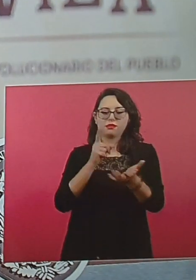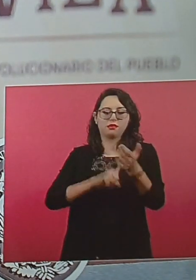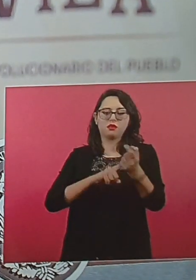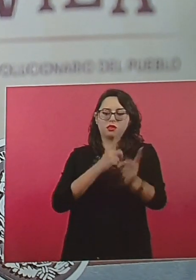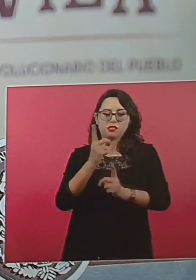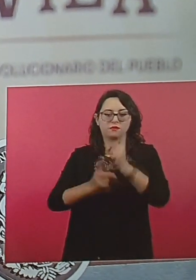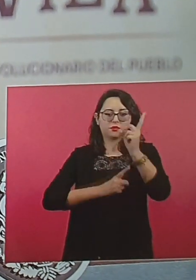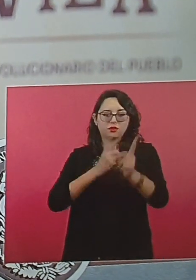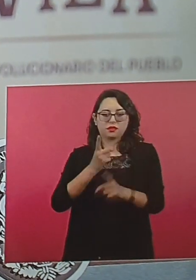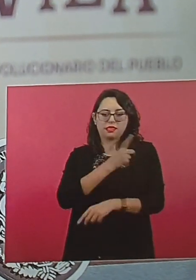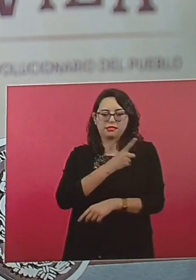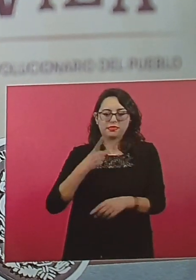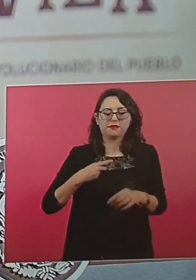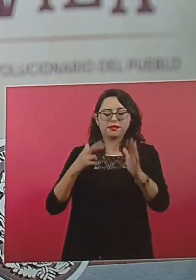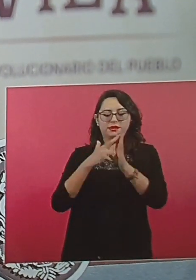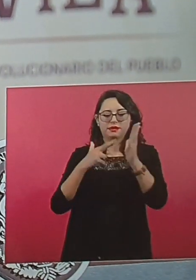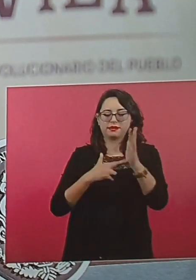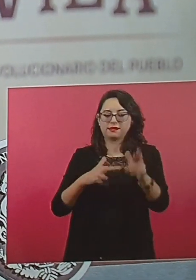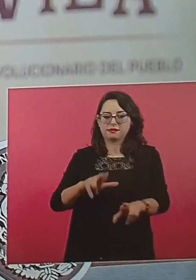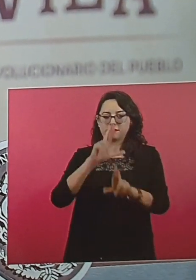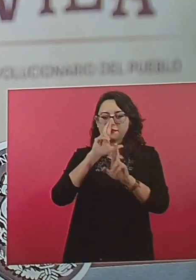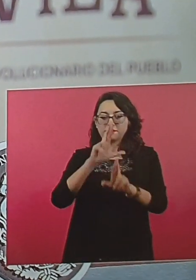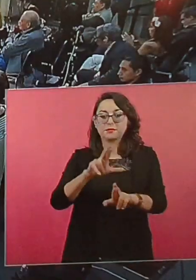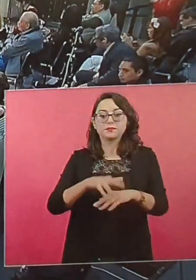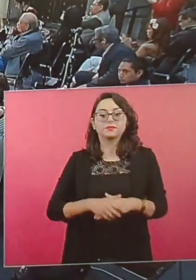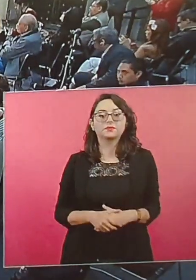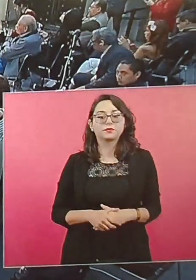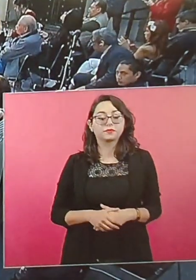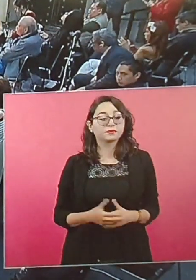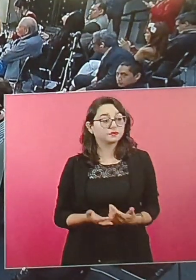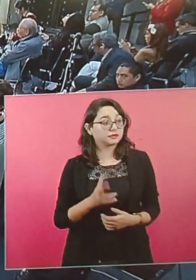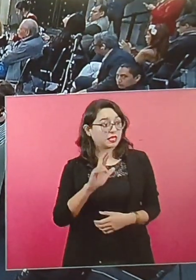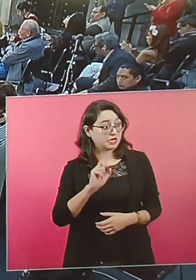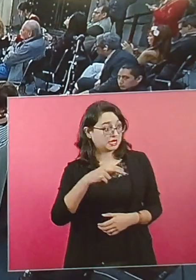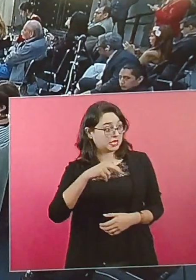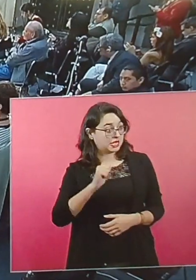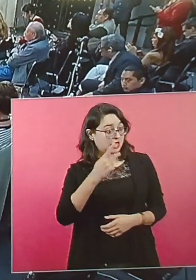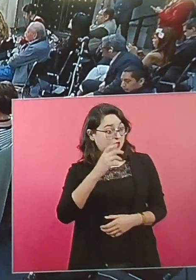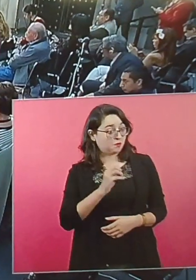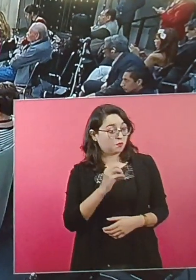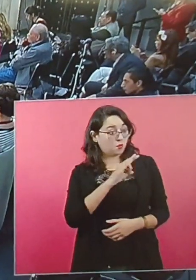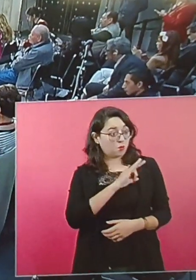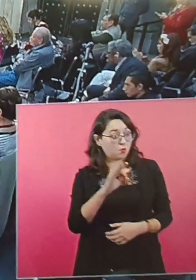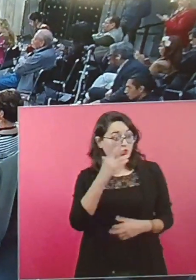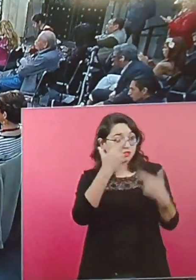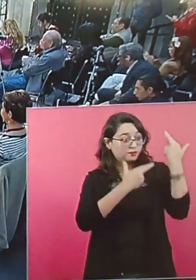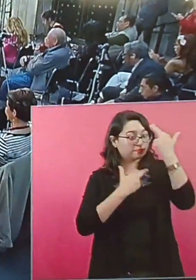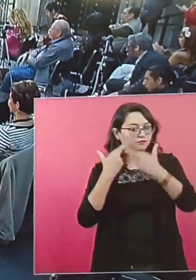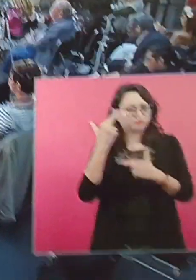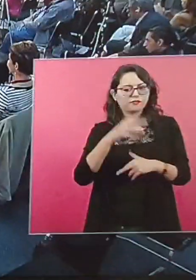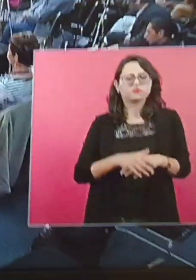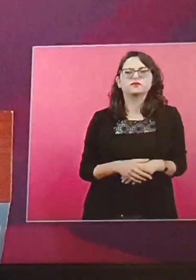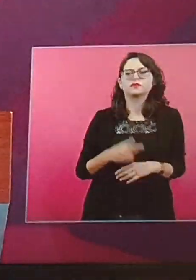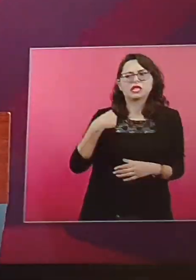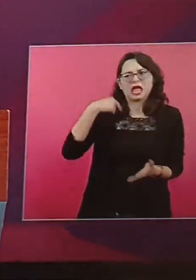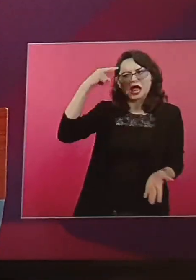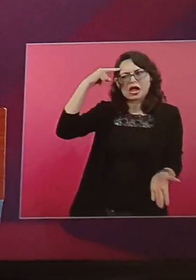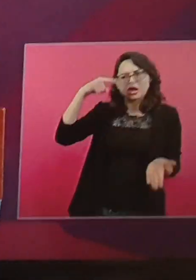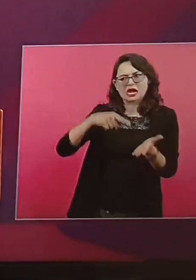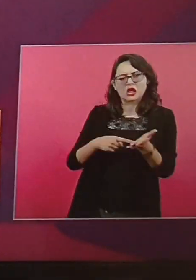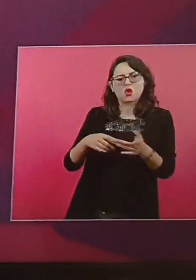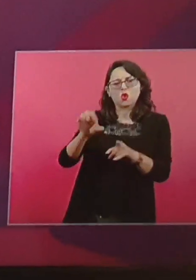Hay que respetar la regla. ¿Y Renato, presidente, puede revisar la... Es que yo creo que la Comisión del Deporte,